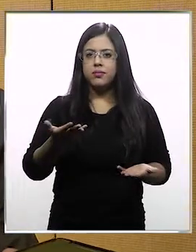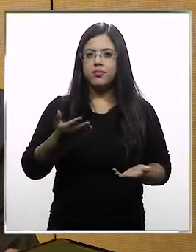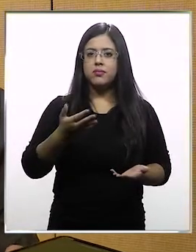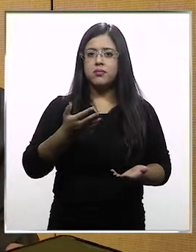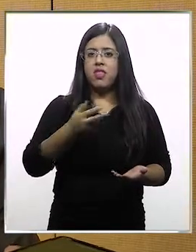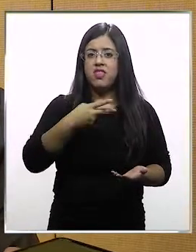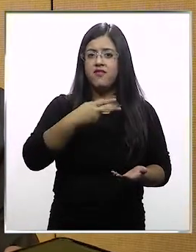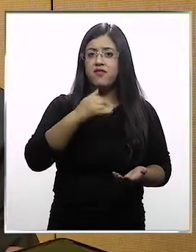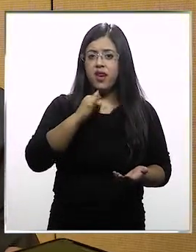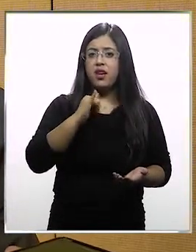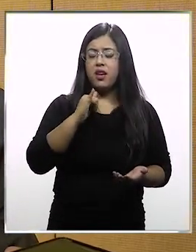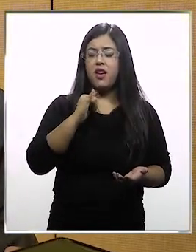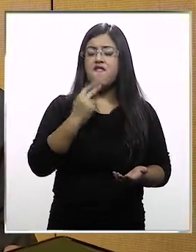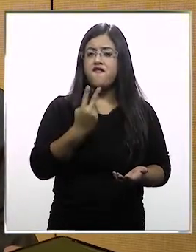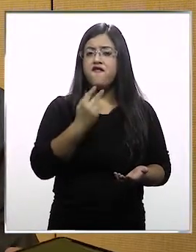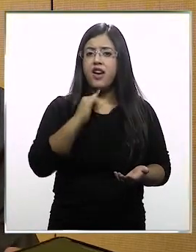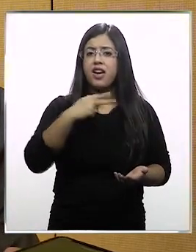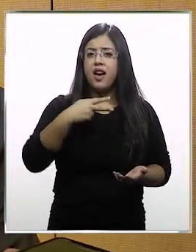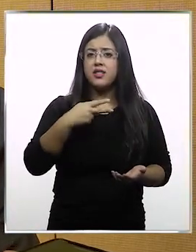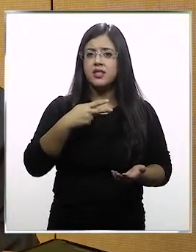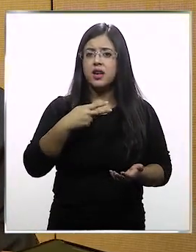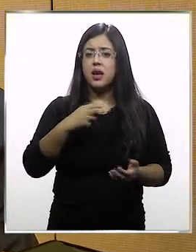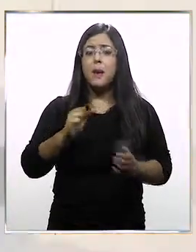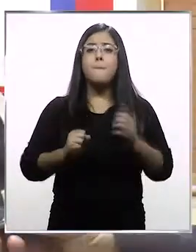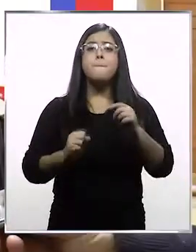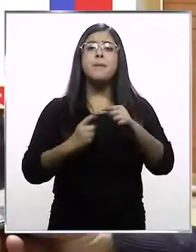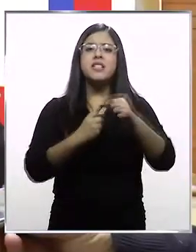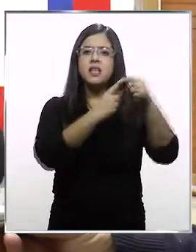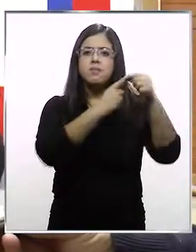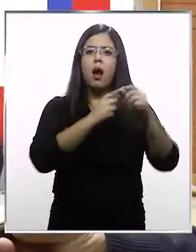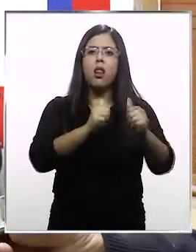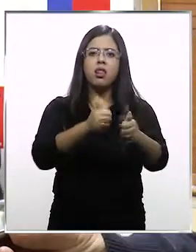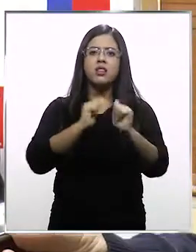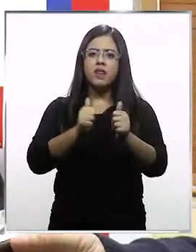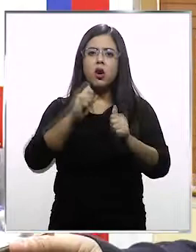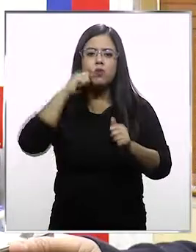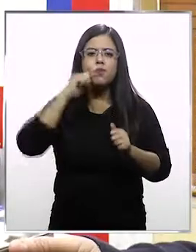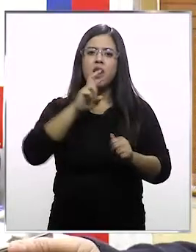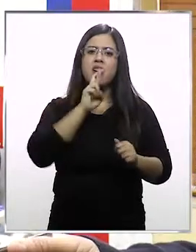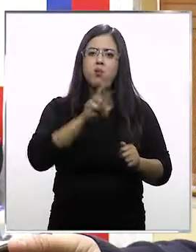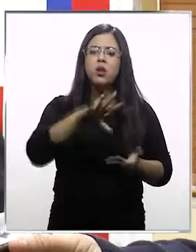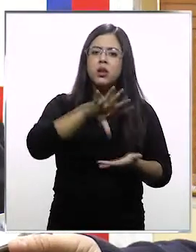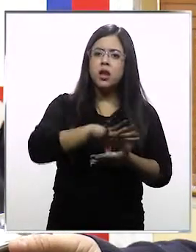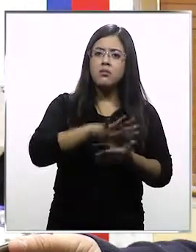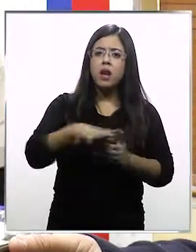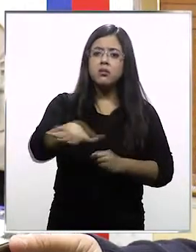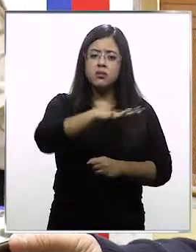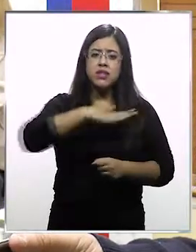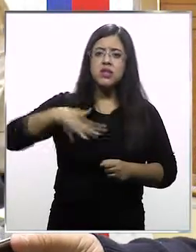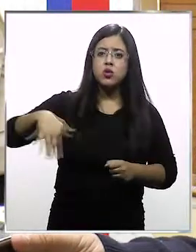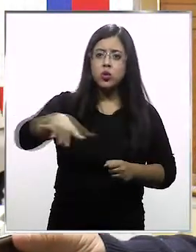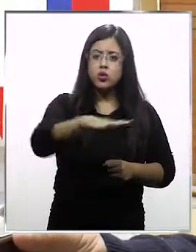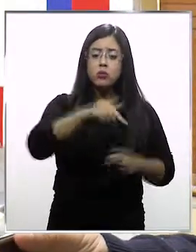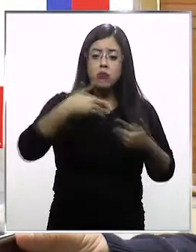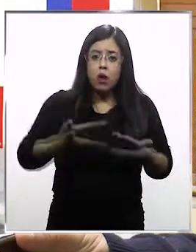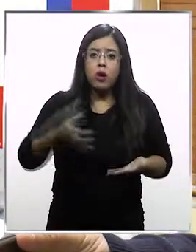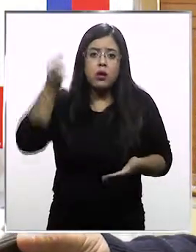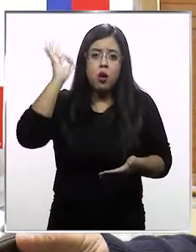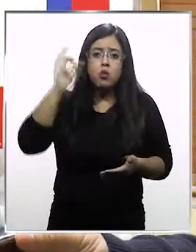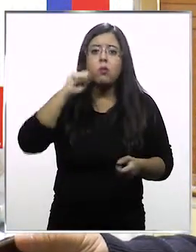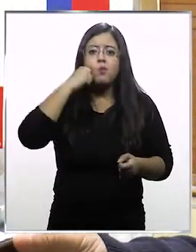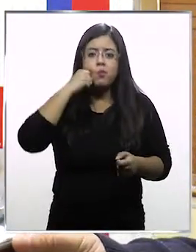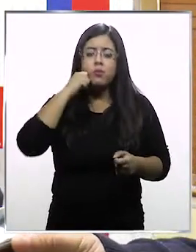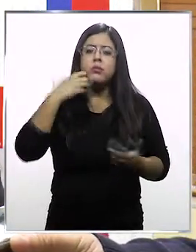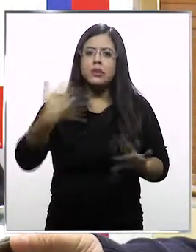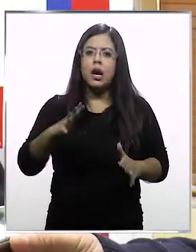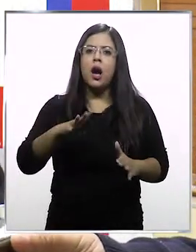aumento del VIH. El principal desafío es tener una respuesta país a esta situación y precisamente